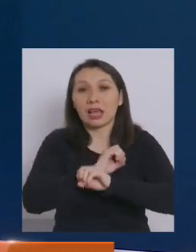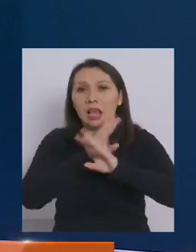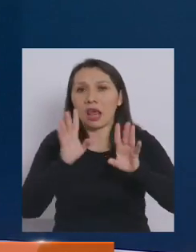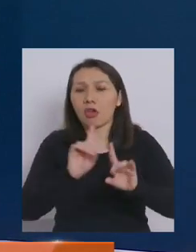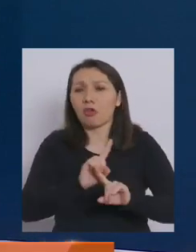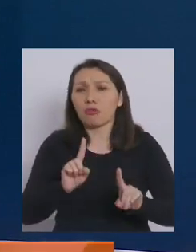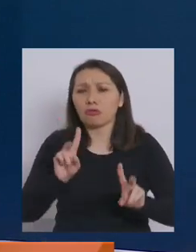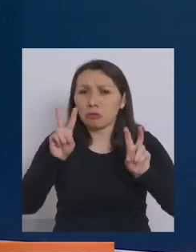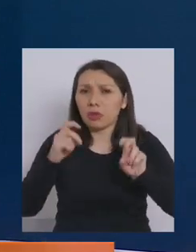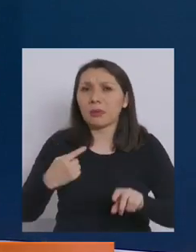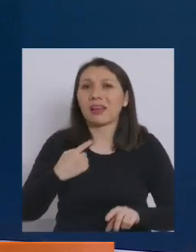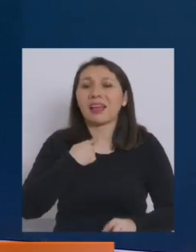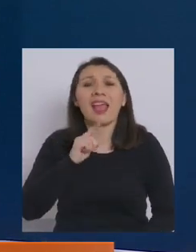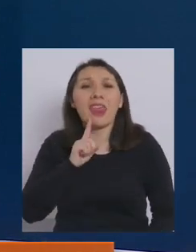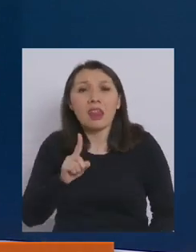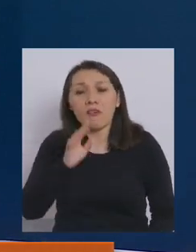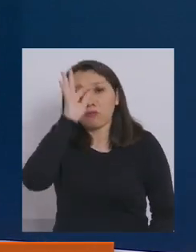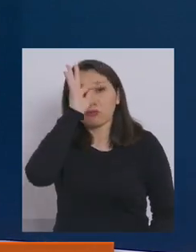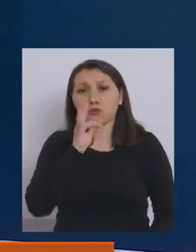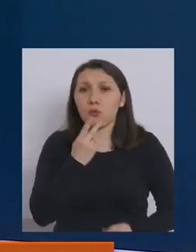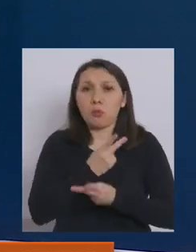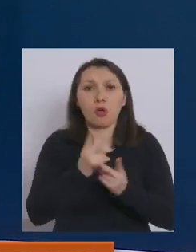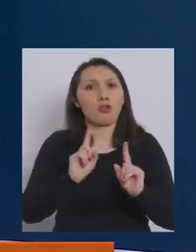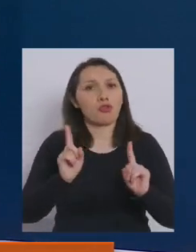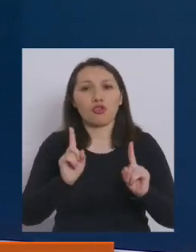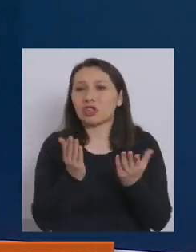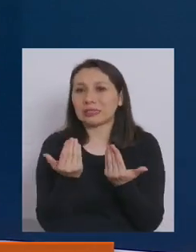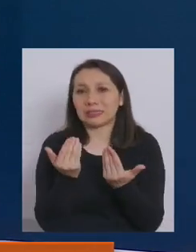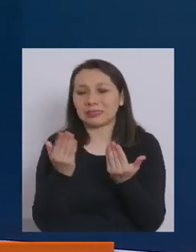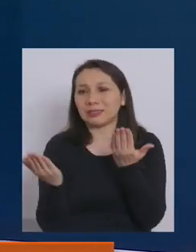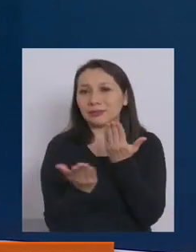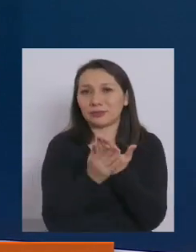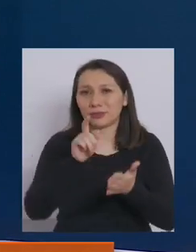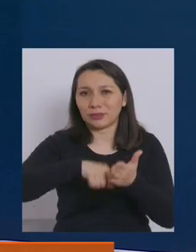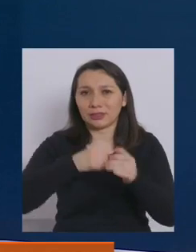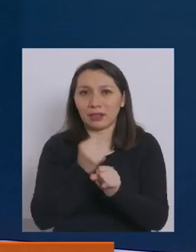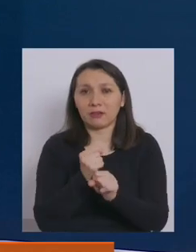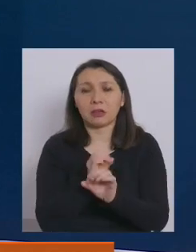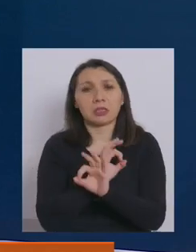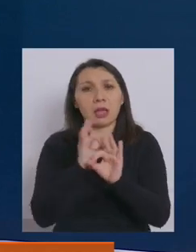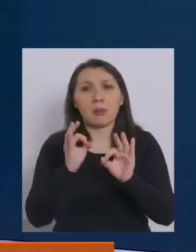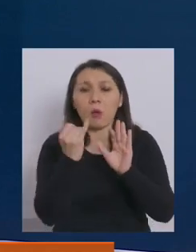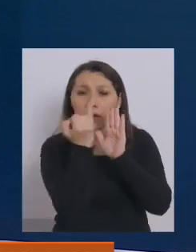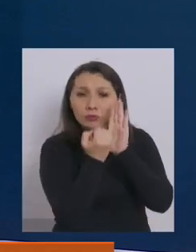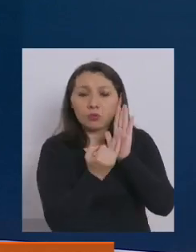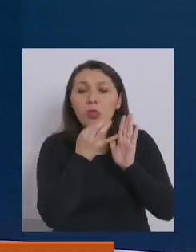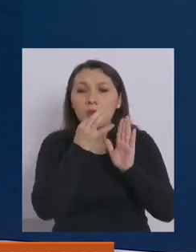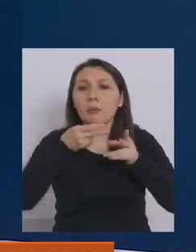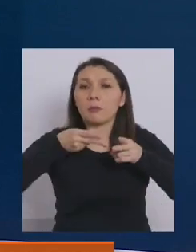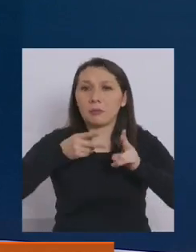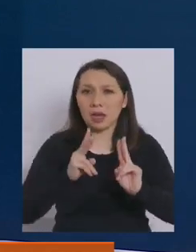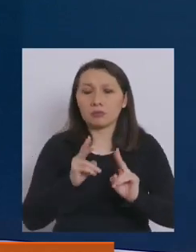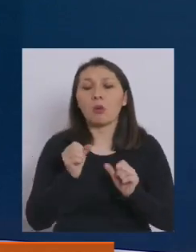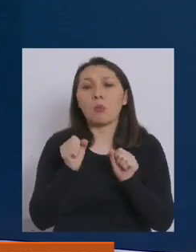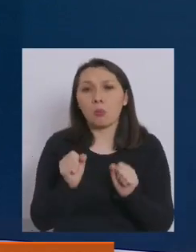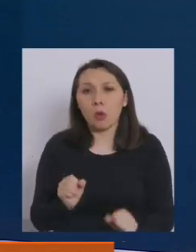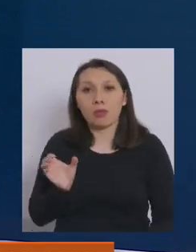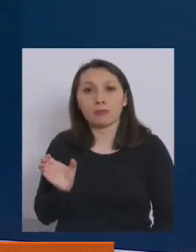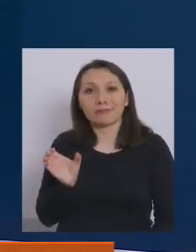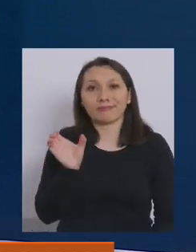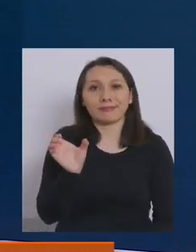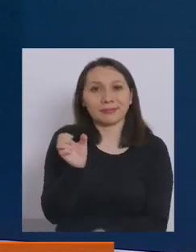no afecta a funcionarios públicos tampoco a aquellos que de acuerdo al instructivo tienen permitido utilizar